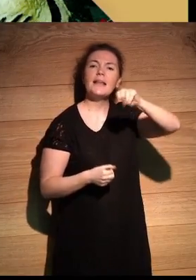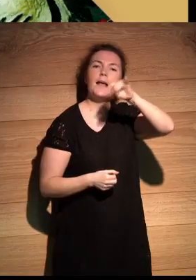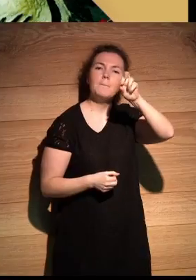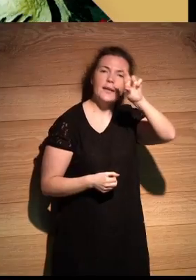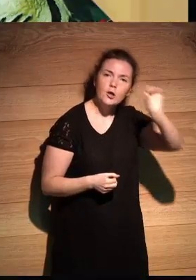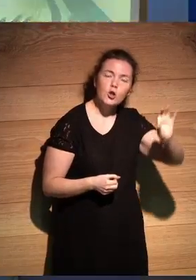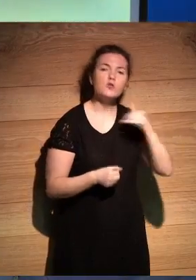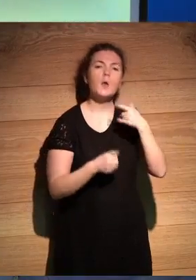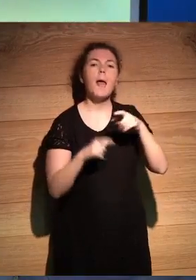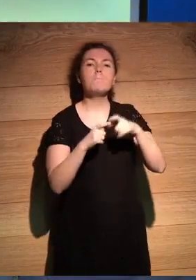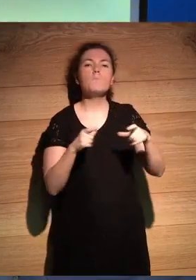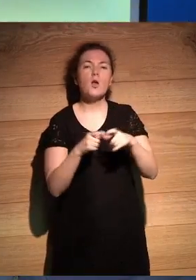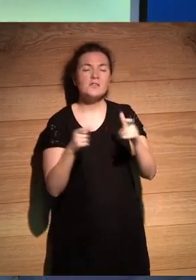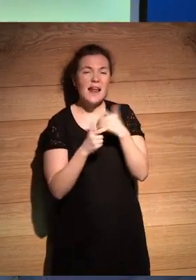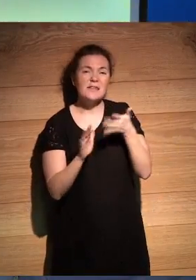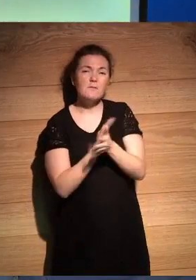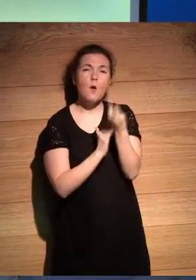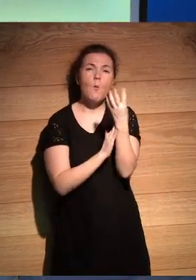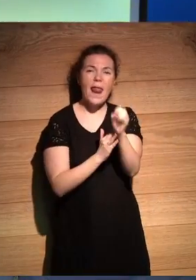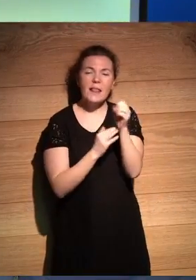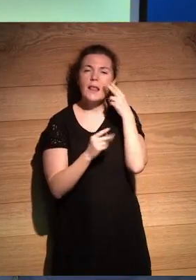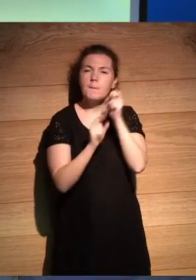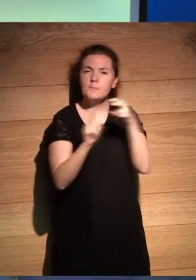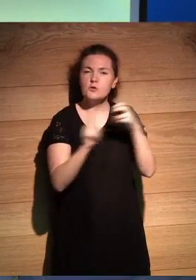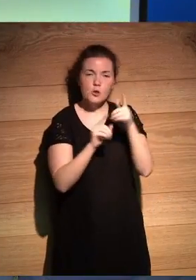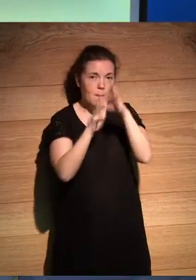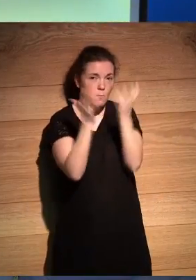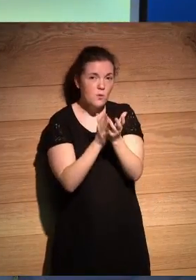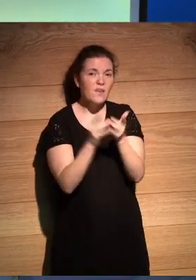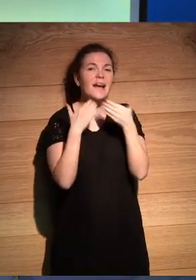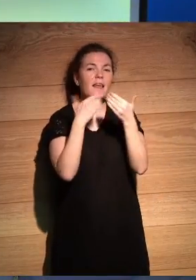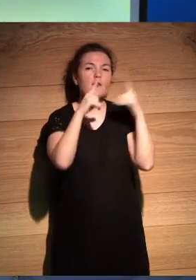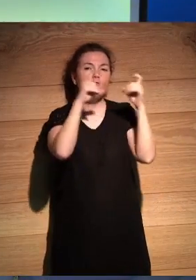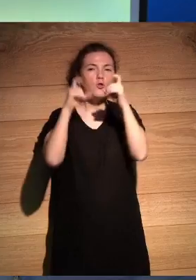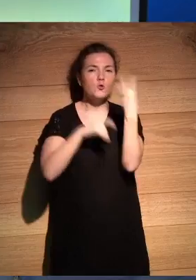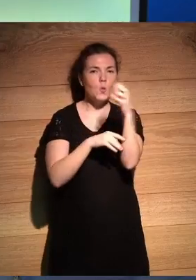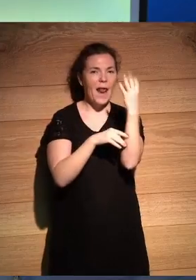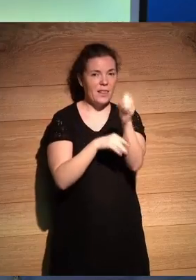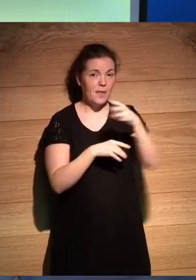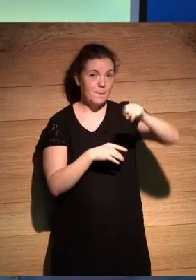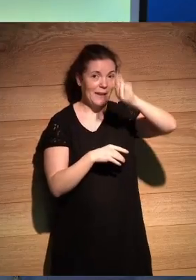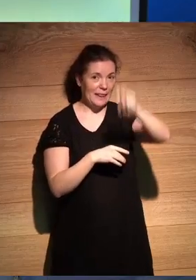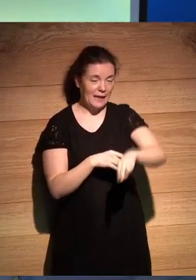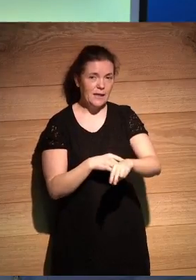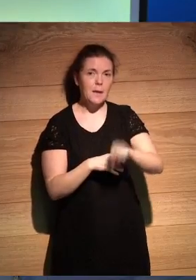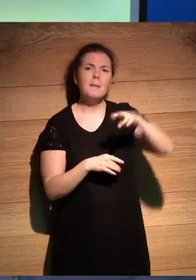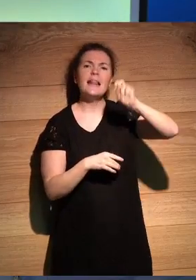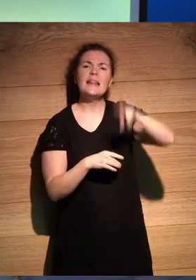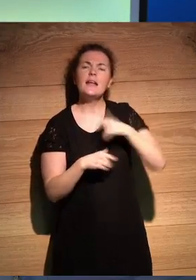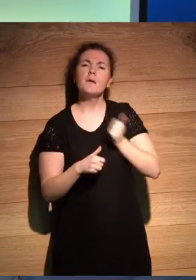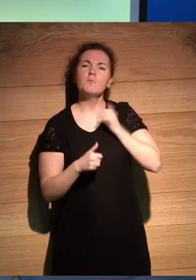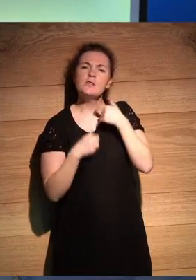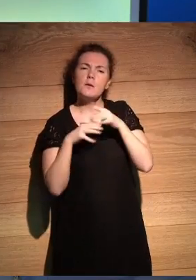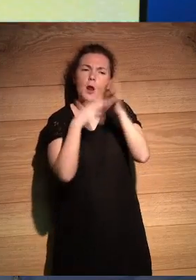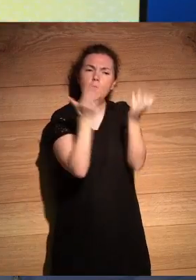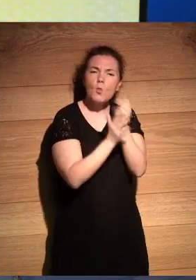Postales, una crónica de cuarenta visiones del mundo, a través de cuarenta fotos de Martín, en las que Martín Caparrós aprovecha para contar